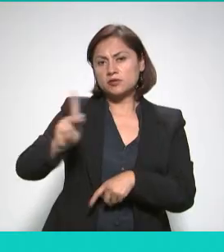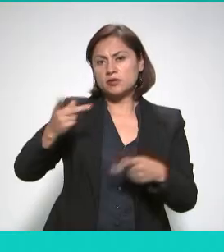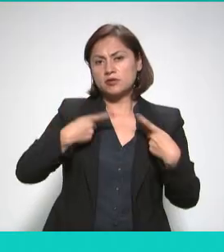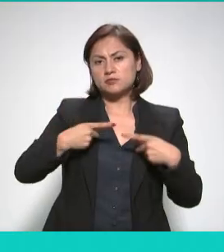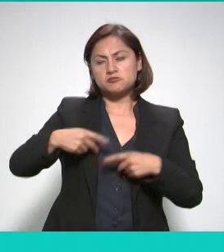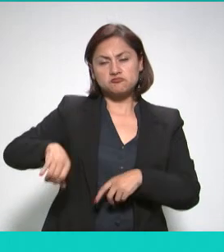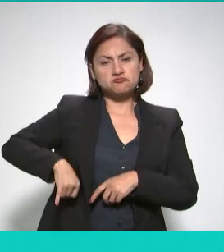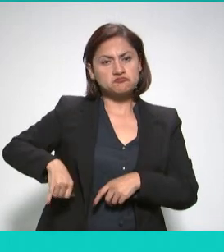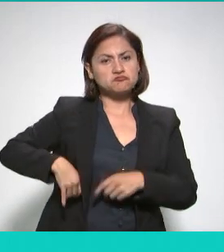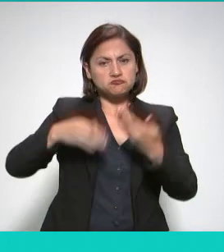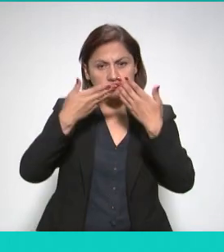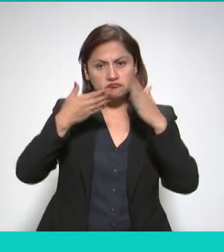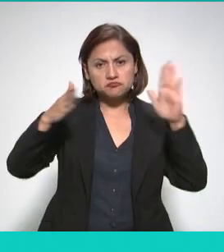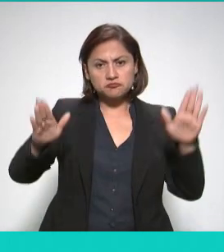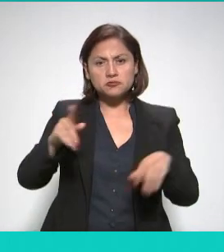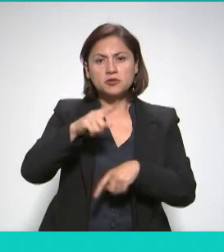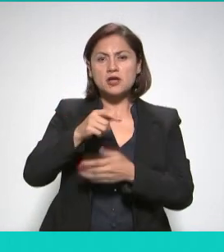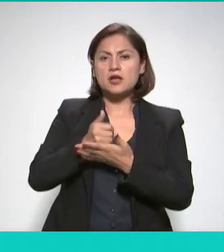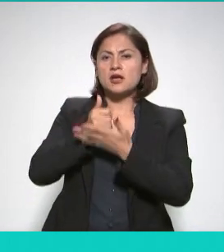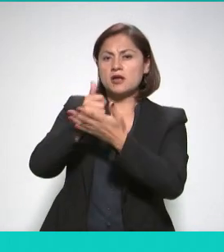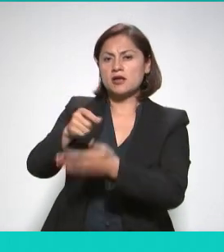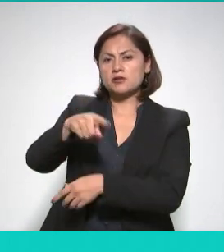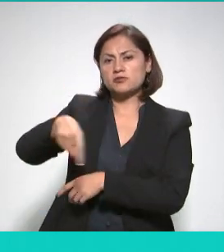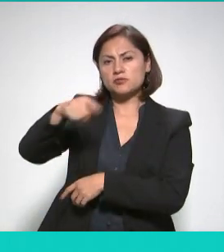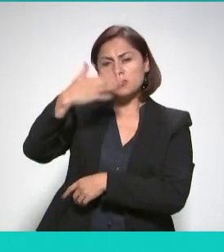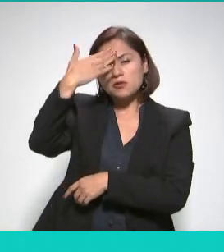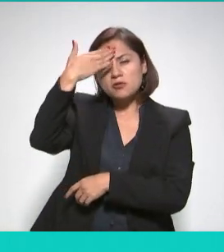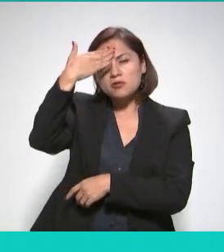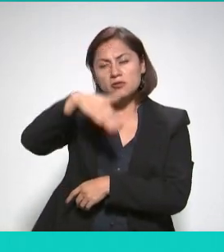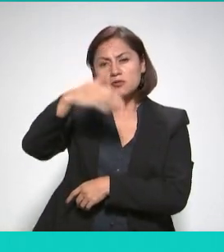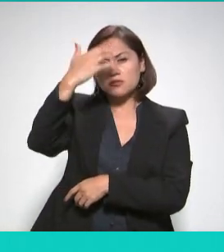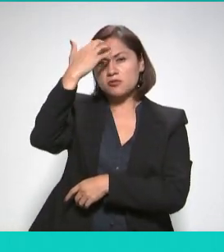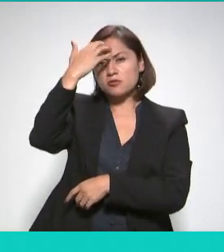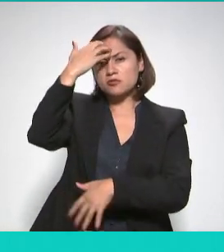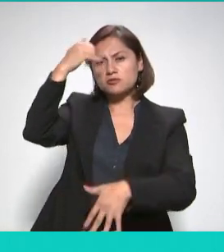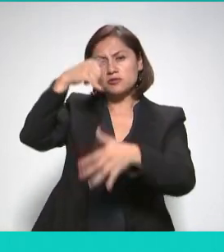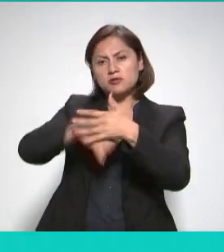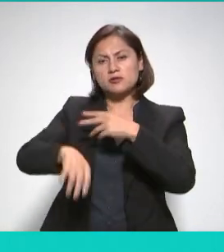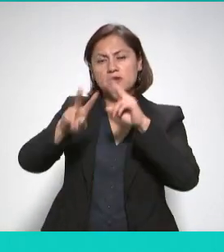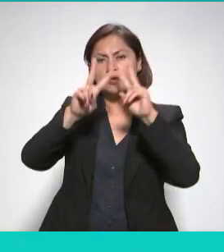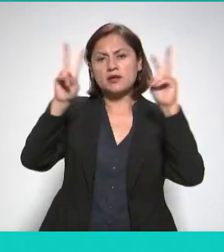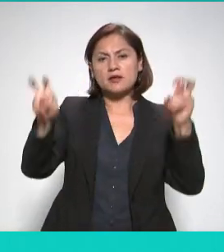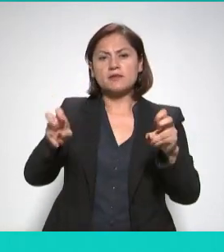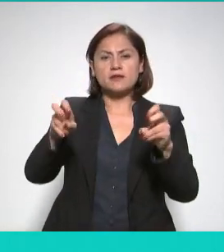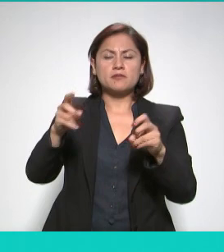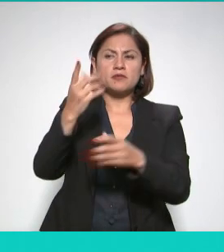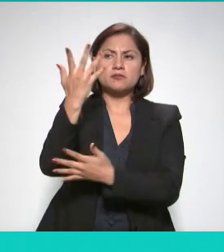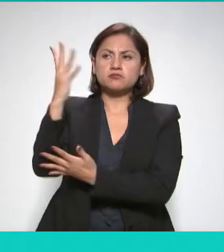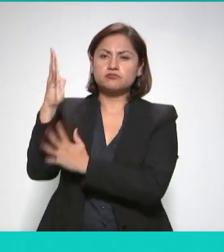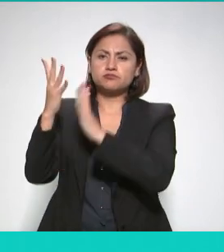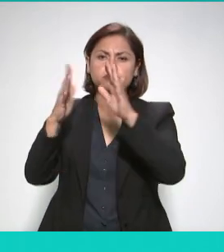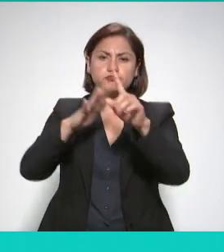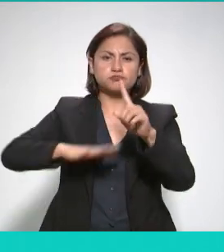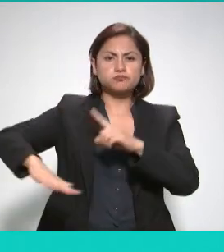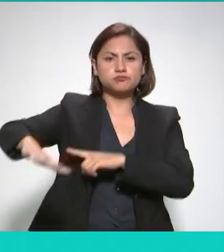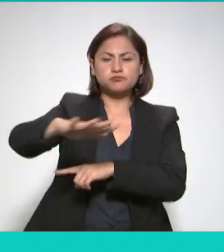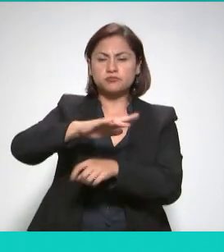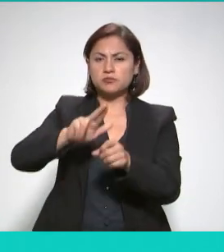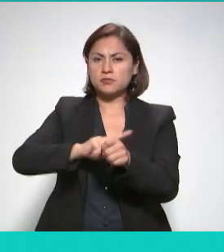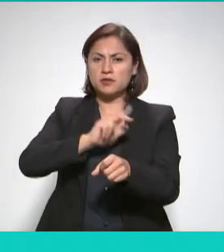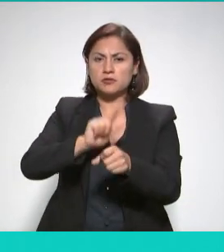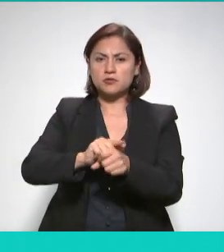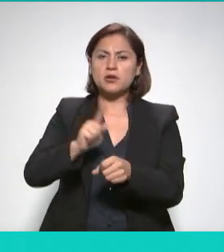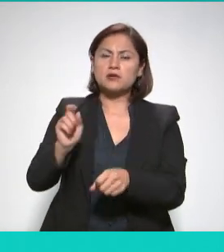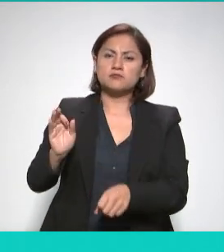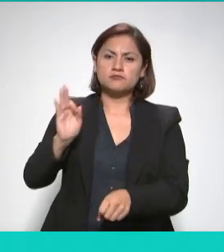brinda elementos formativos a la sociedad para que pueda conocer más sobre el uso de los recursos naturales que tiene a su alcance, los